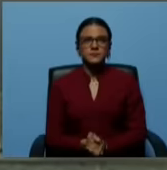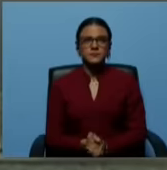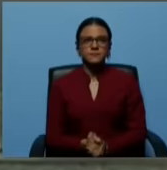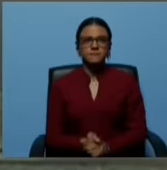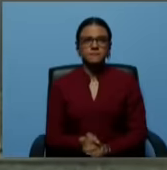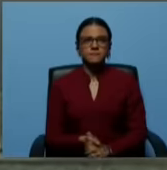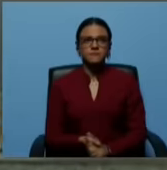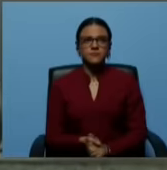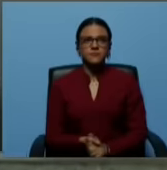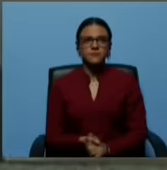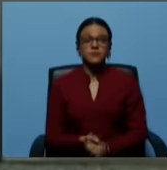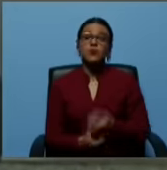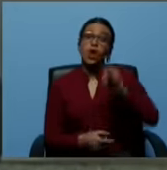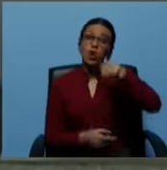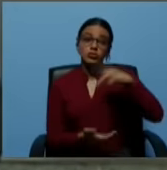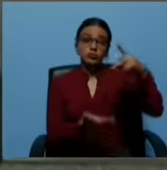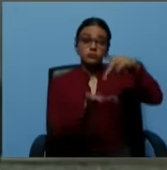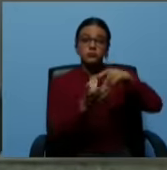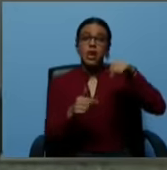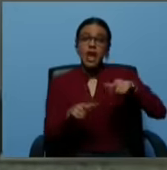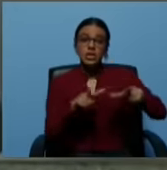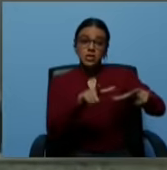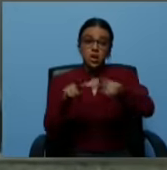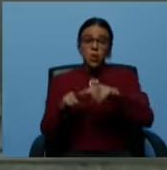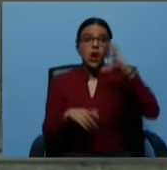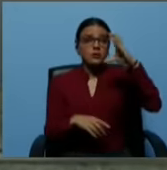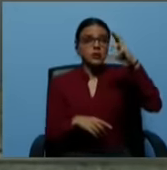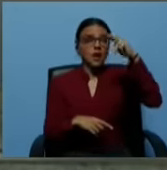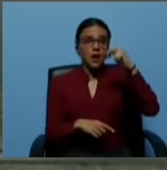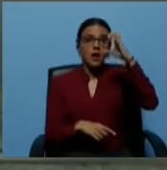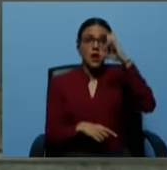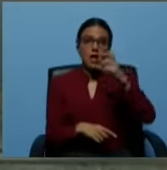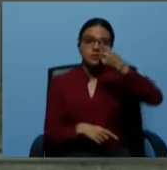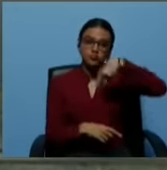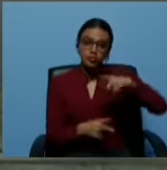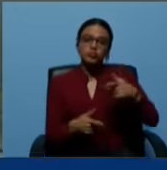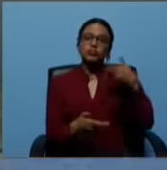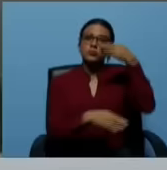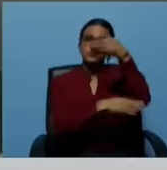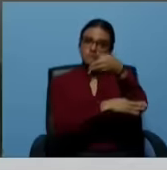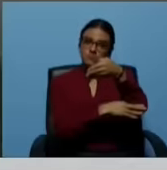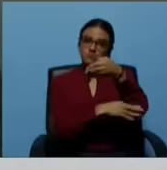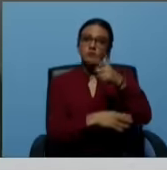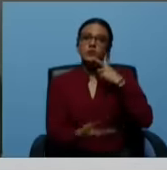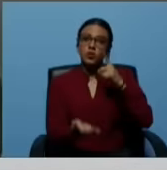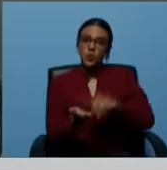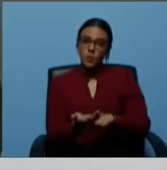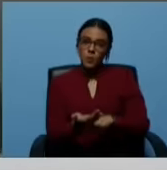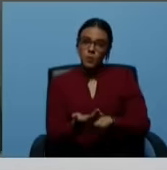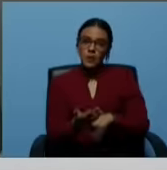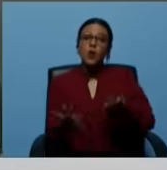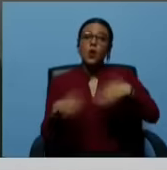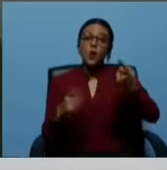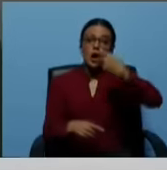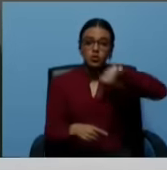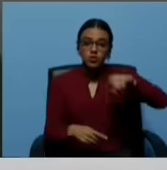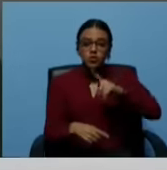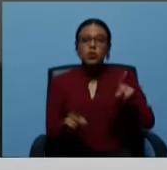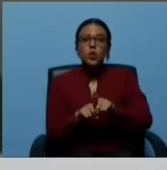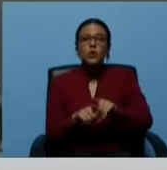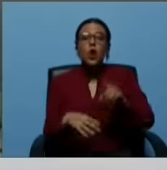Bueno, hemos acudido aquí a la sala electoral del Tribunal Supremo de Justicia en el que hemos dejado